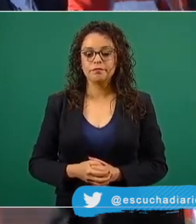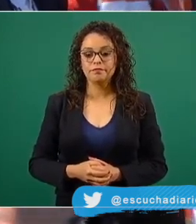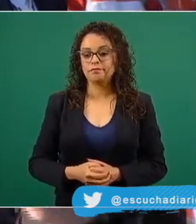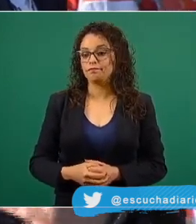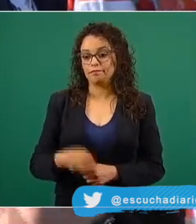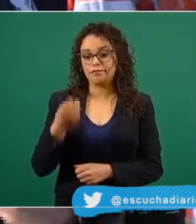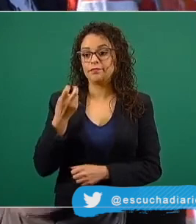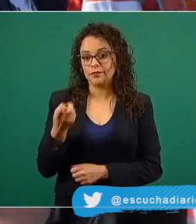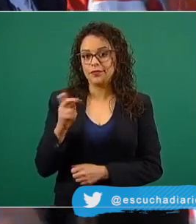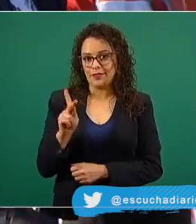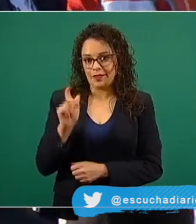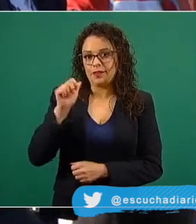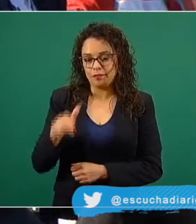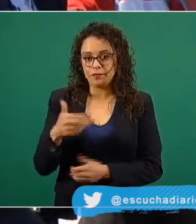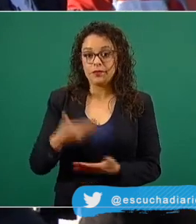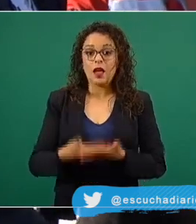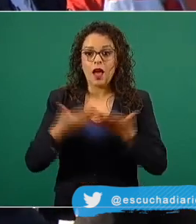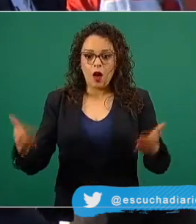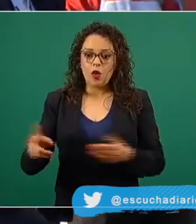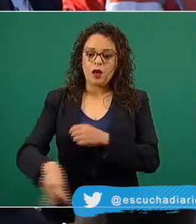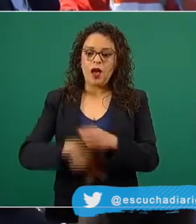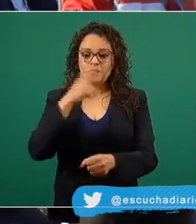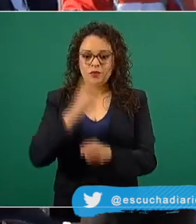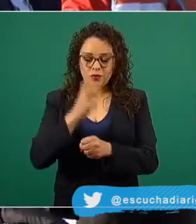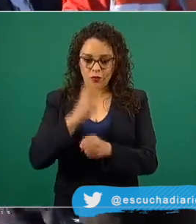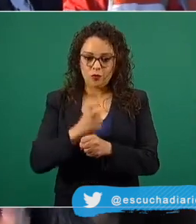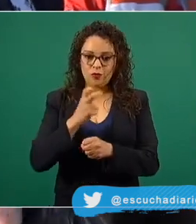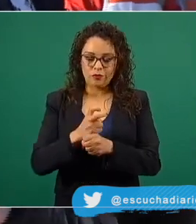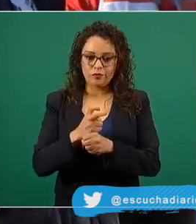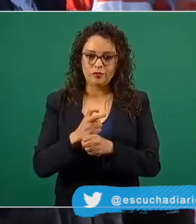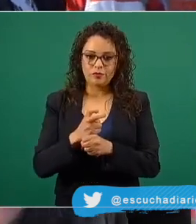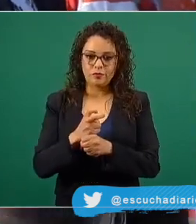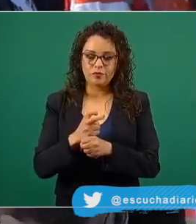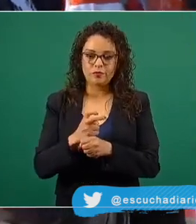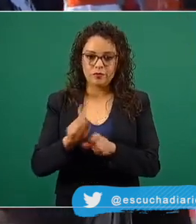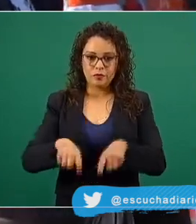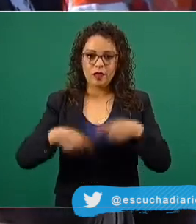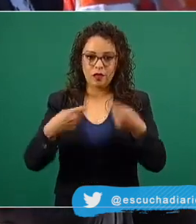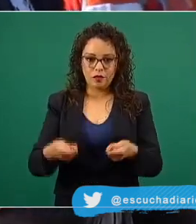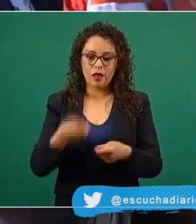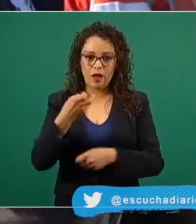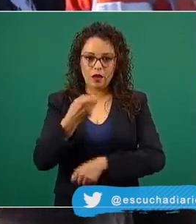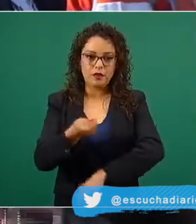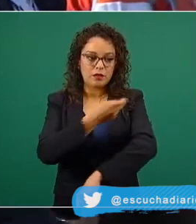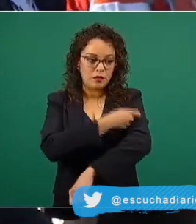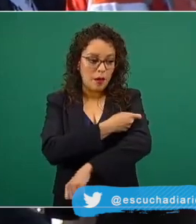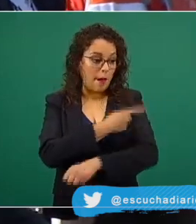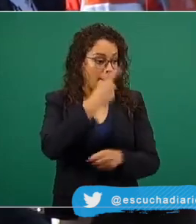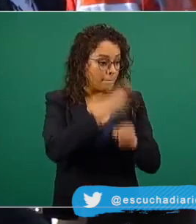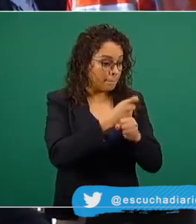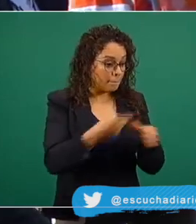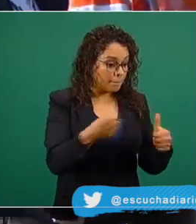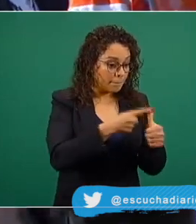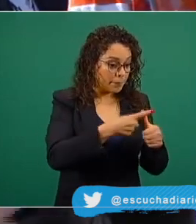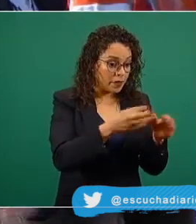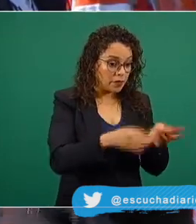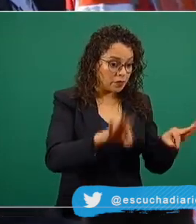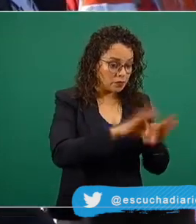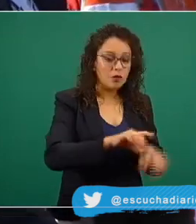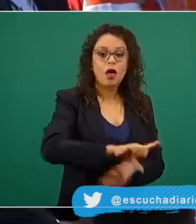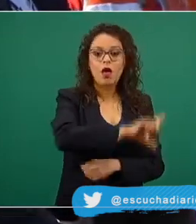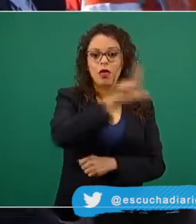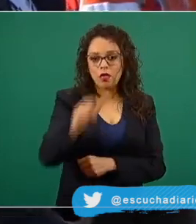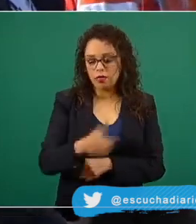de esto y ahora va la segunda parte y vamos vacunando después de la primera línea los que siguen y los